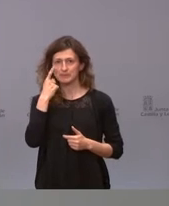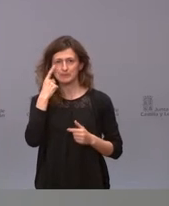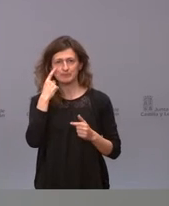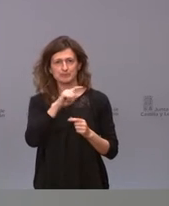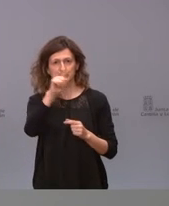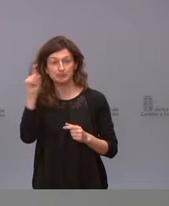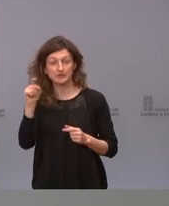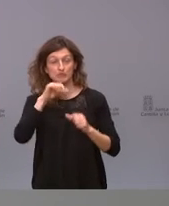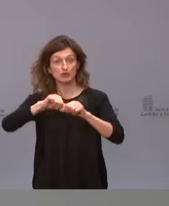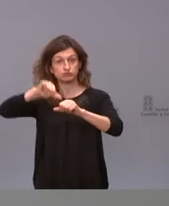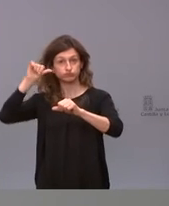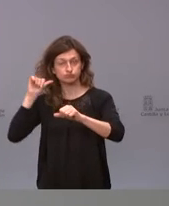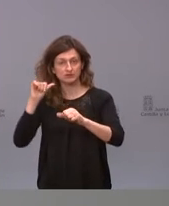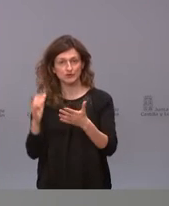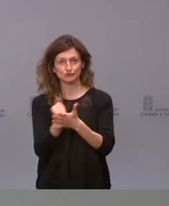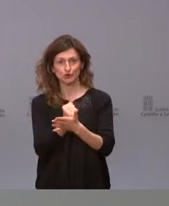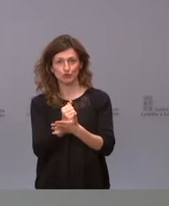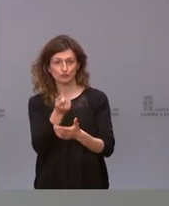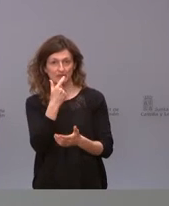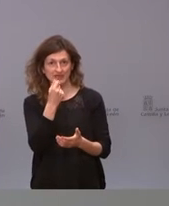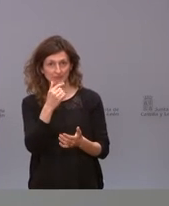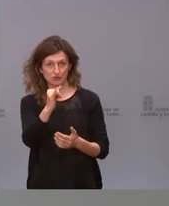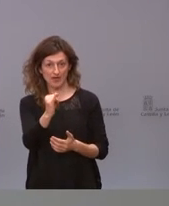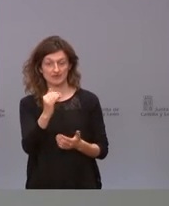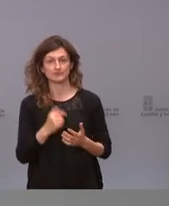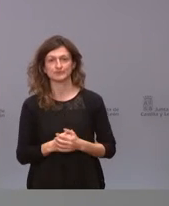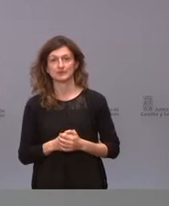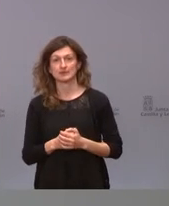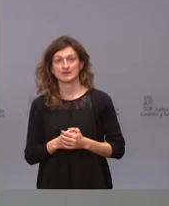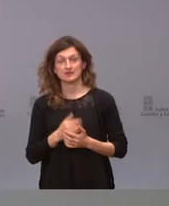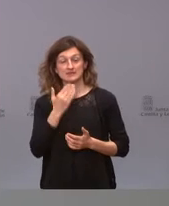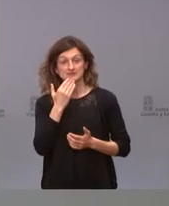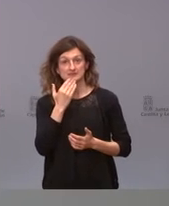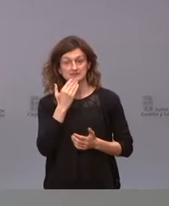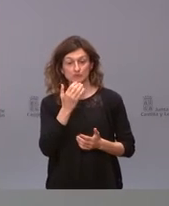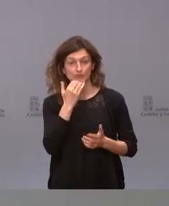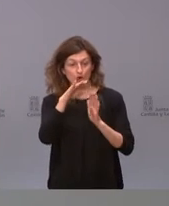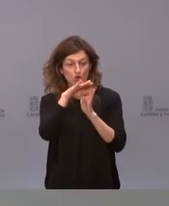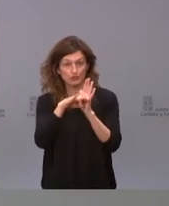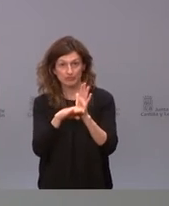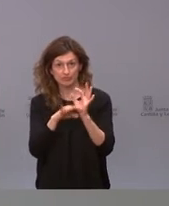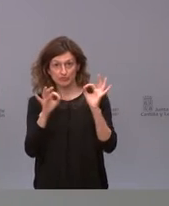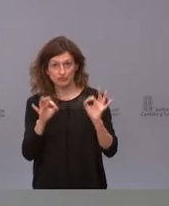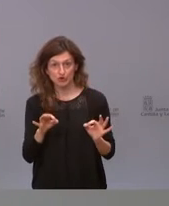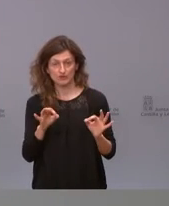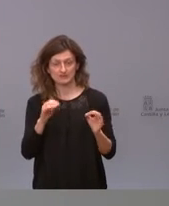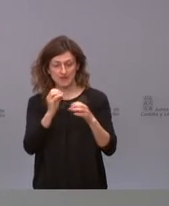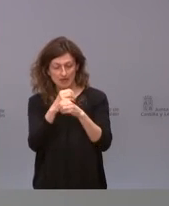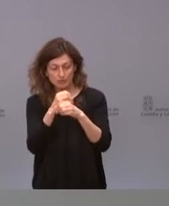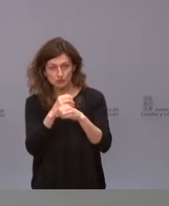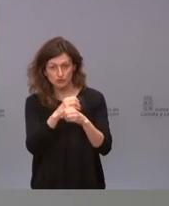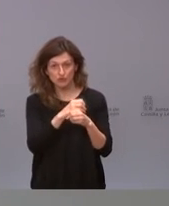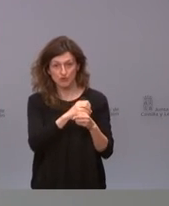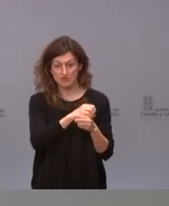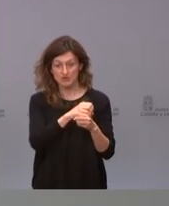sucede prácticamente a todos los medicamentos. En el momento que tú pasas de estar en unas condiciones de laboratorio y lo